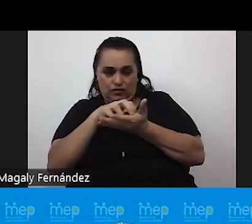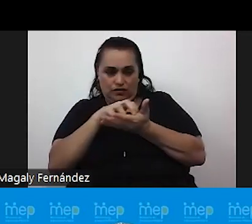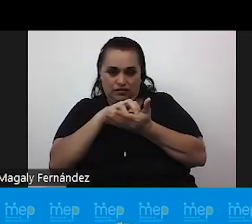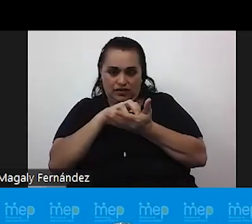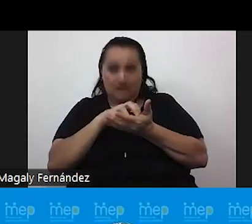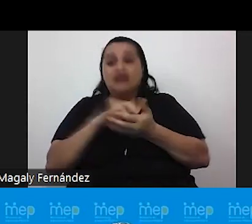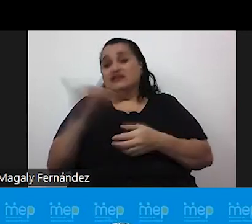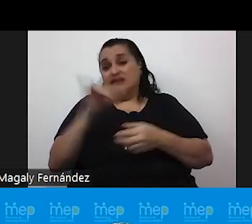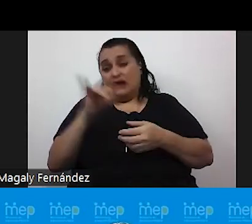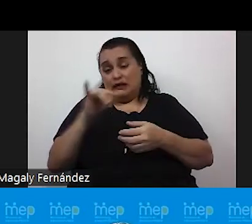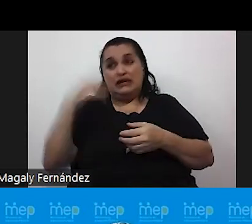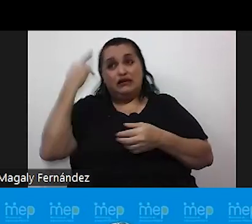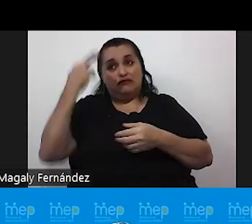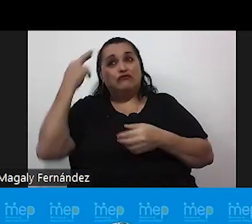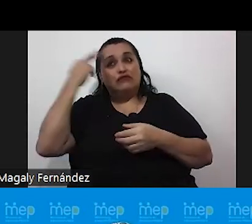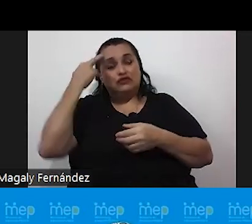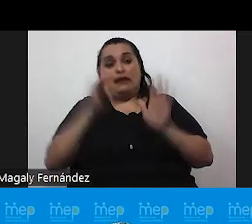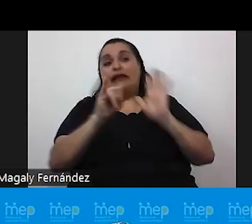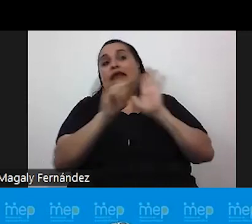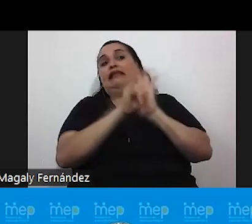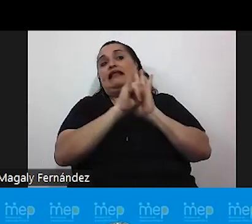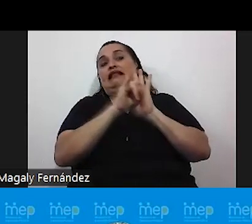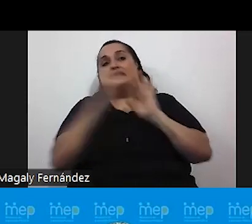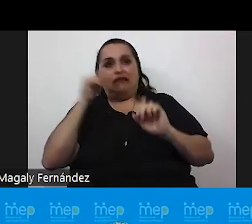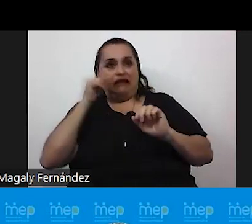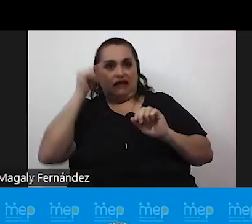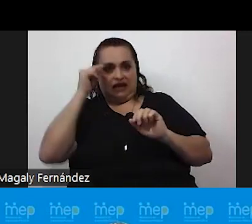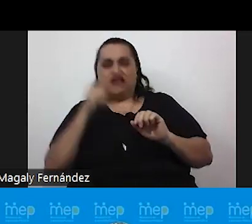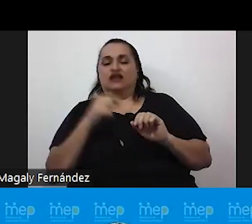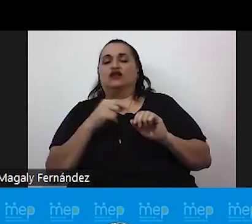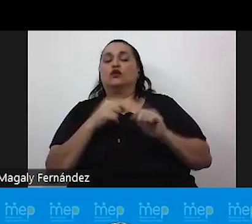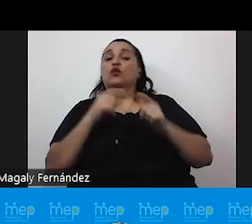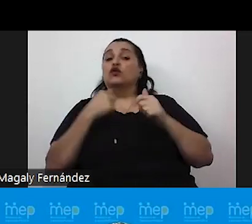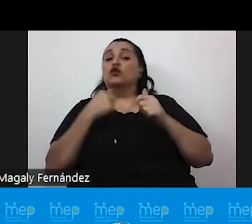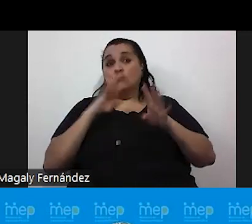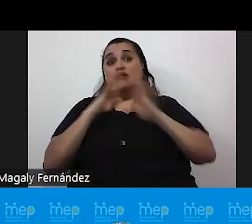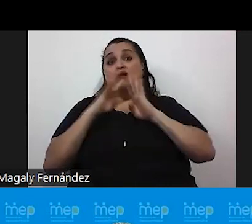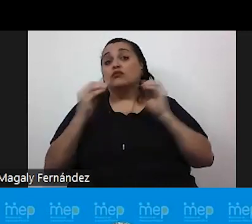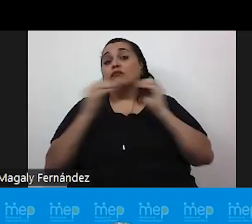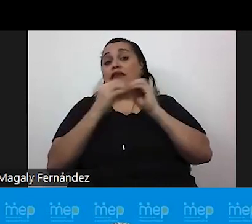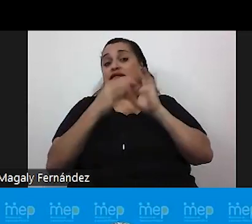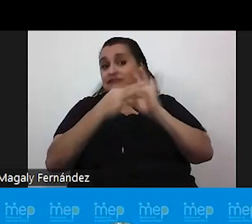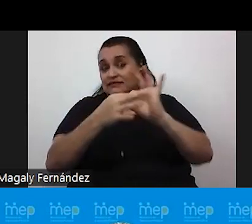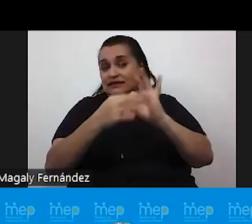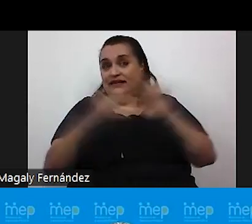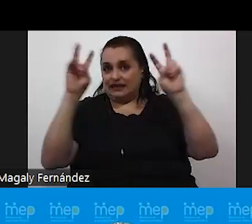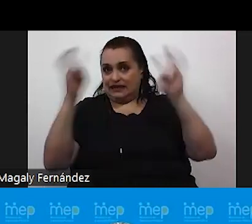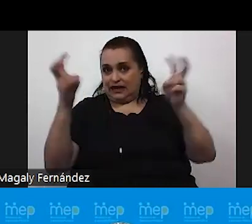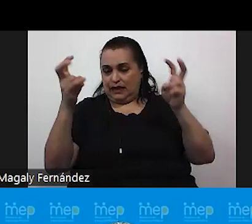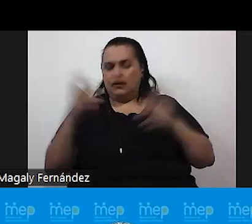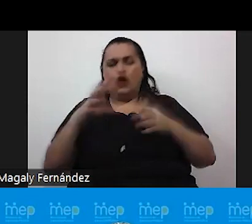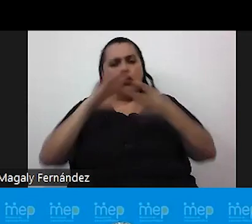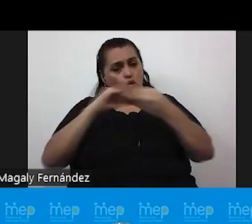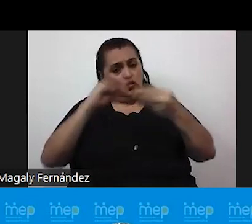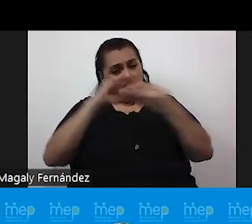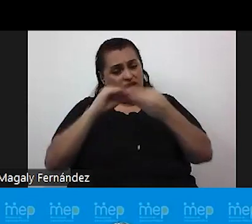más razones identidades de género y ya ahorita voy a hablar más de este tema y aquí tal vez como contarles muy respetuosamente algunos de los casos